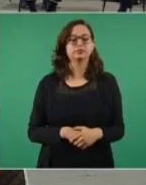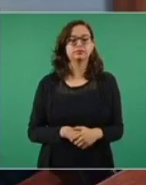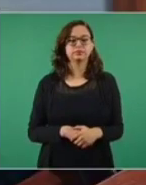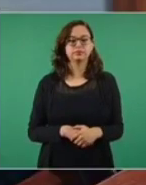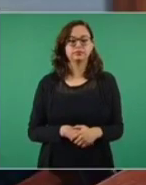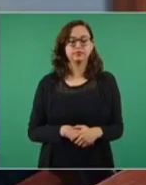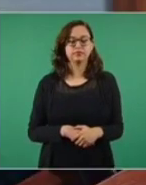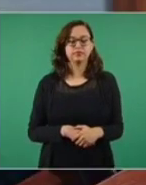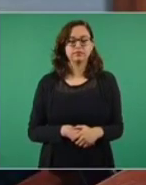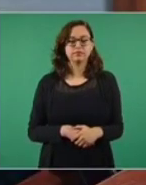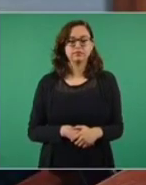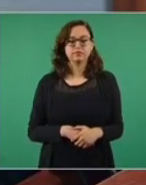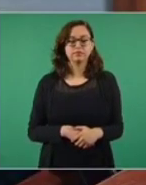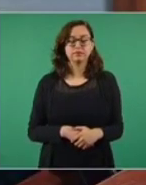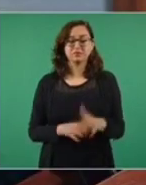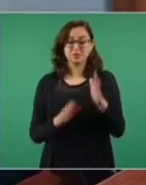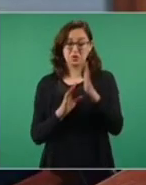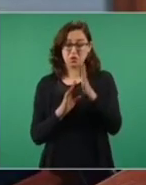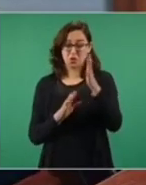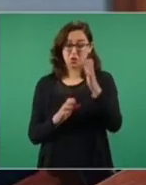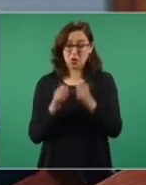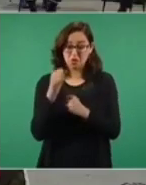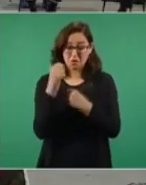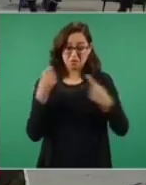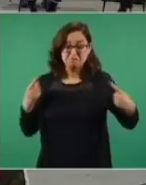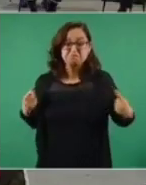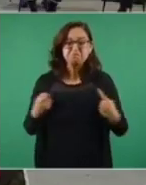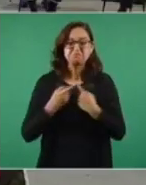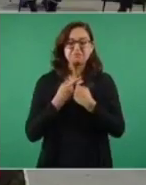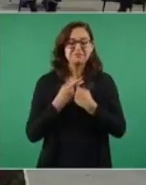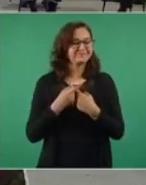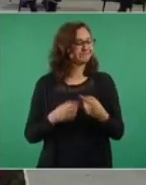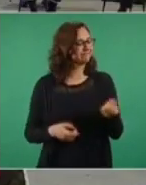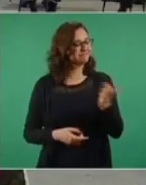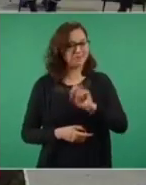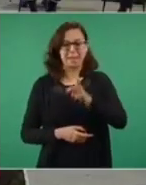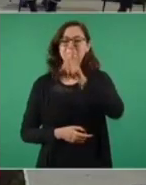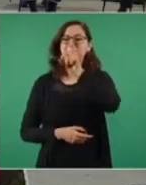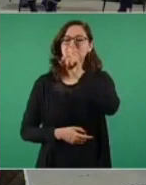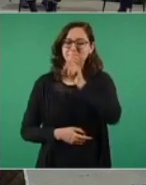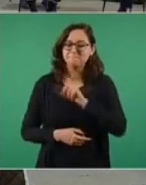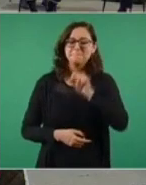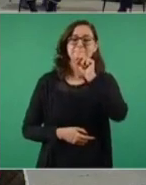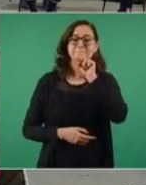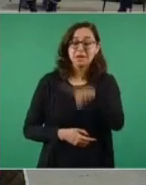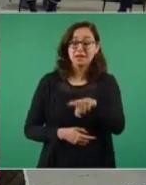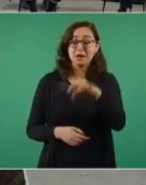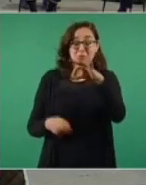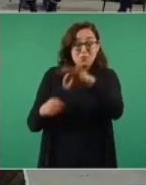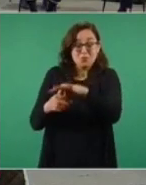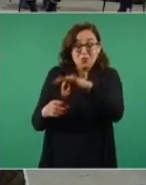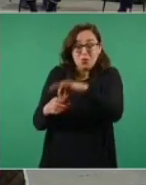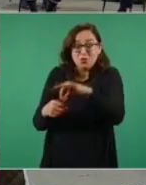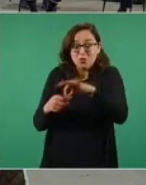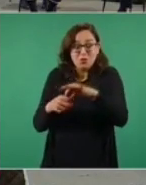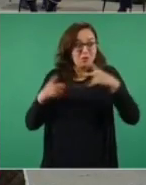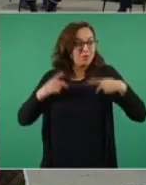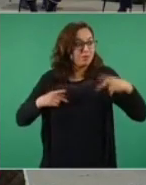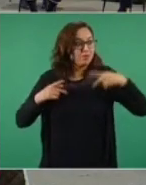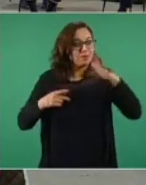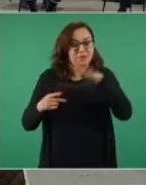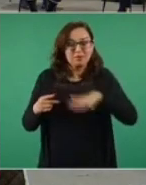apoyados por gobiernos extranjeros bloquearon toda la idea